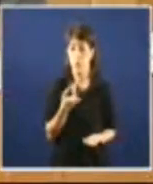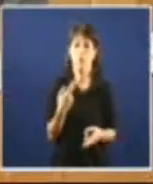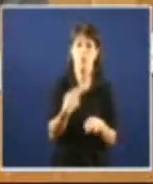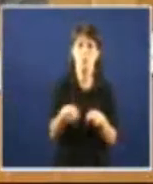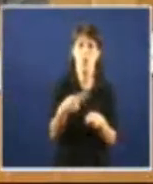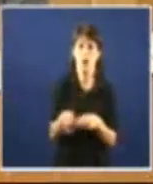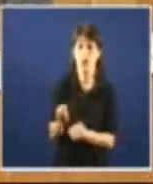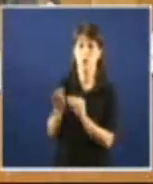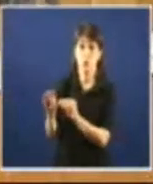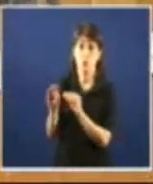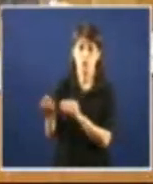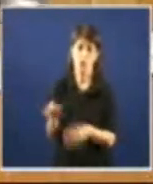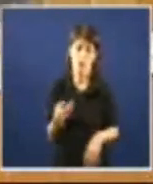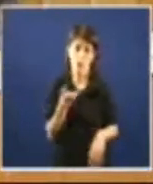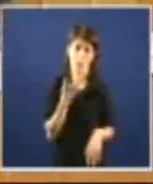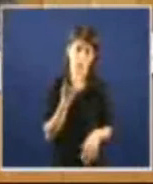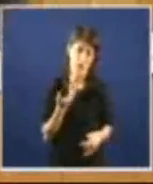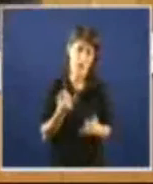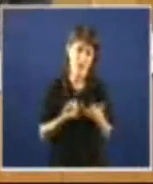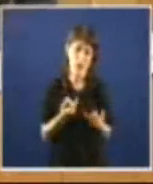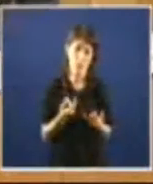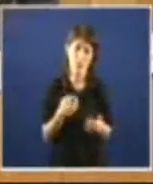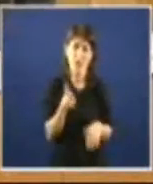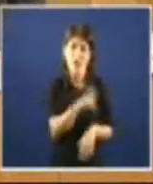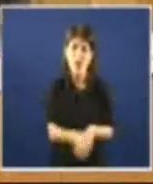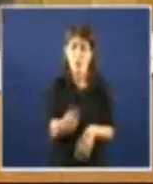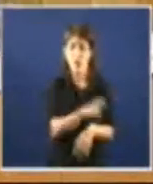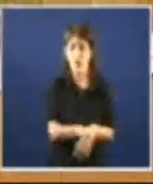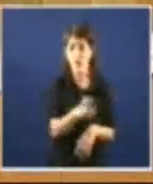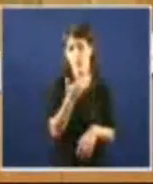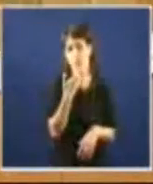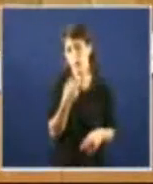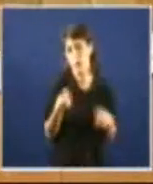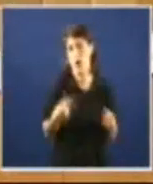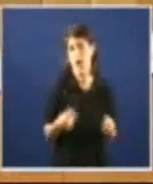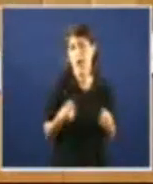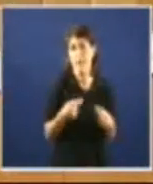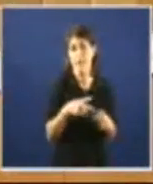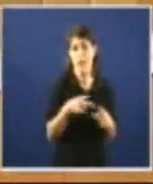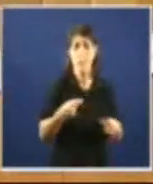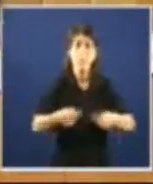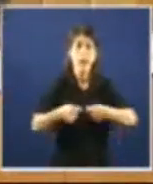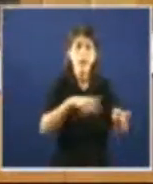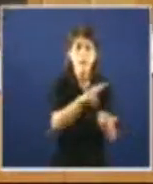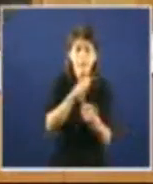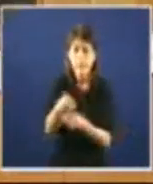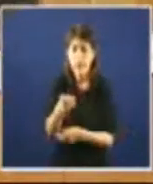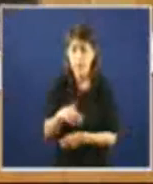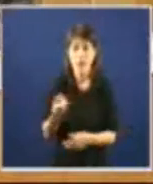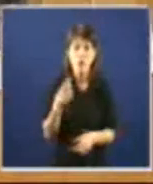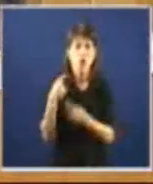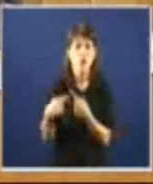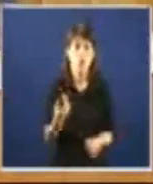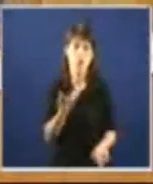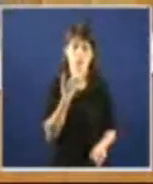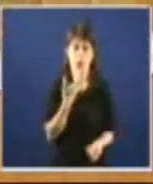ultraliberais conducentes a hipertrofia de regulación e globalización do capital e dos mercados financeiros coa conseguinte primacía da especulación sobre os